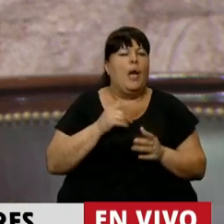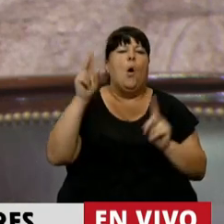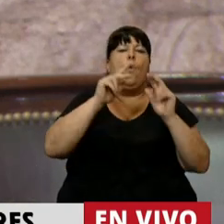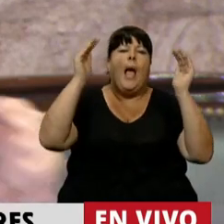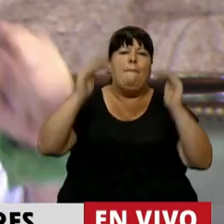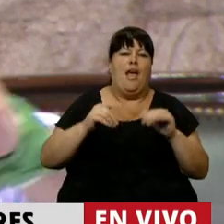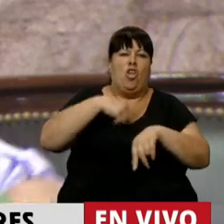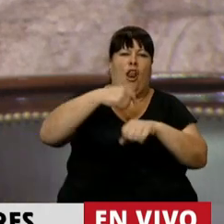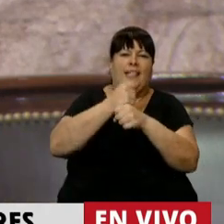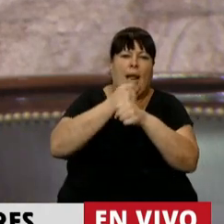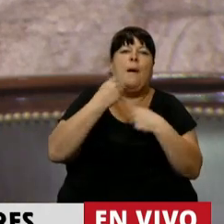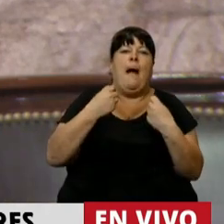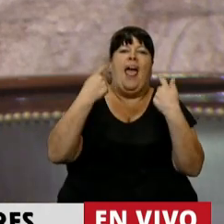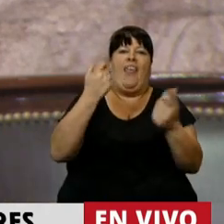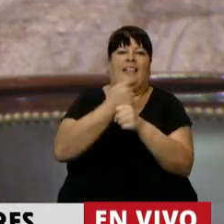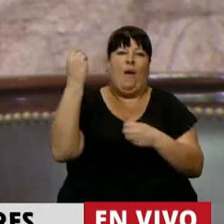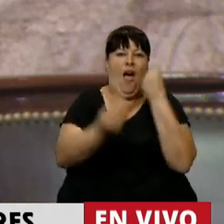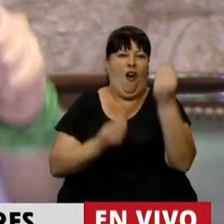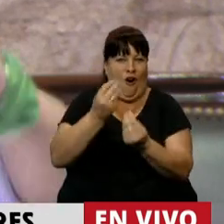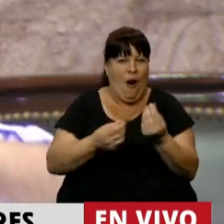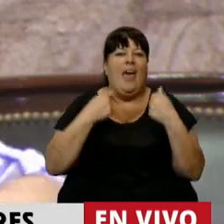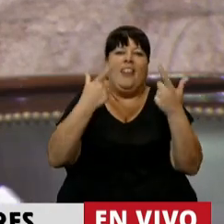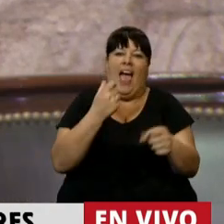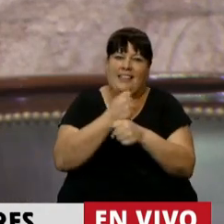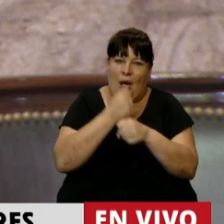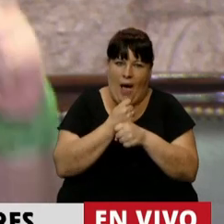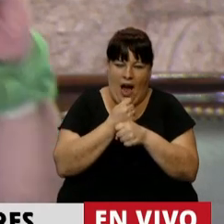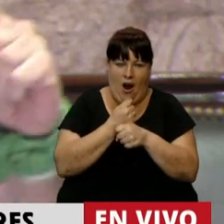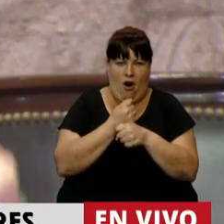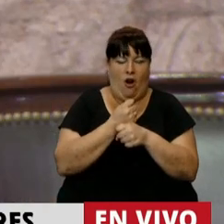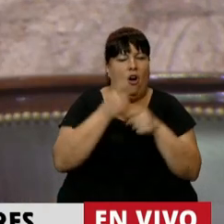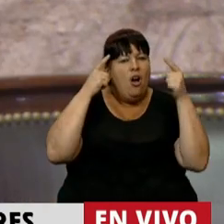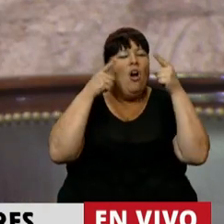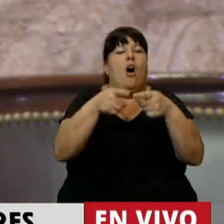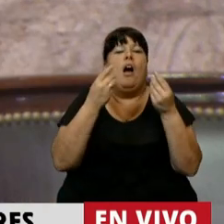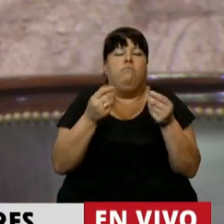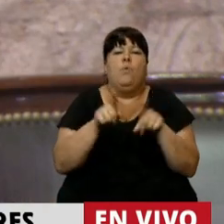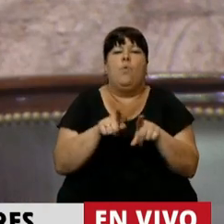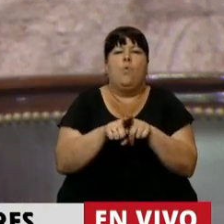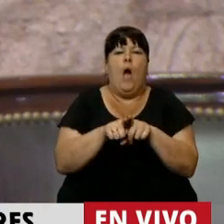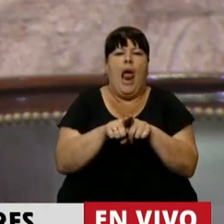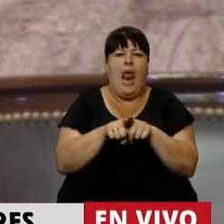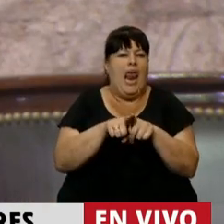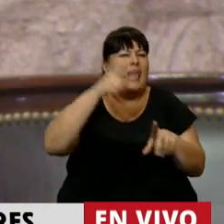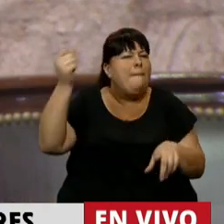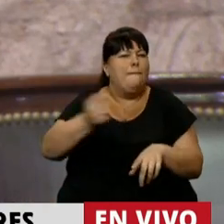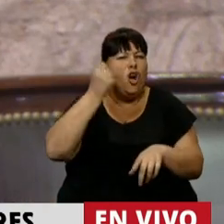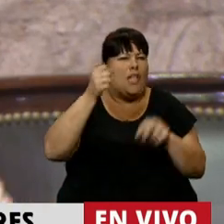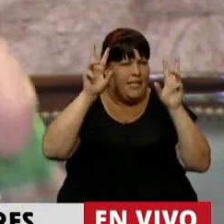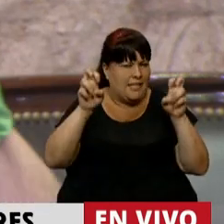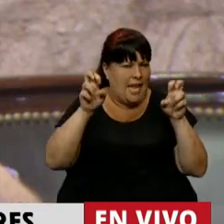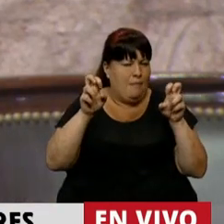reducción de la jornada laboral para generar empleo. Para generar empleo. Y eso apunta, presidente, a algo muy importante,